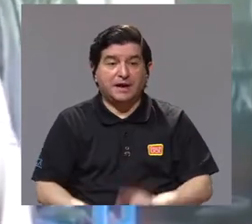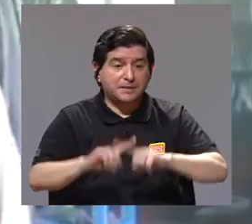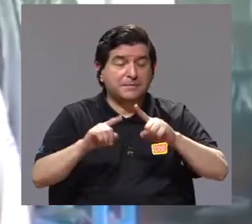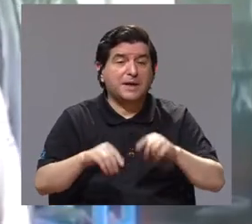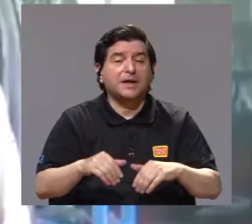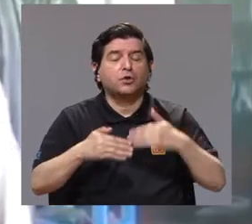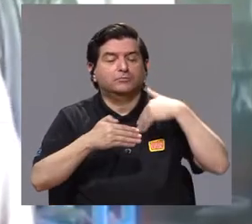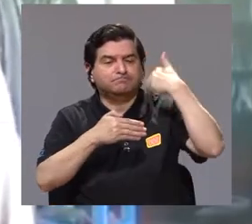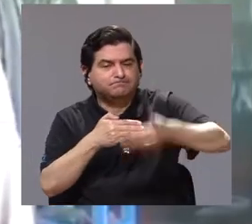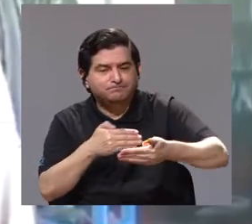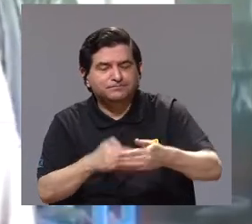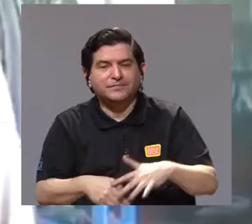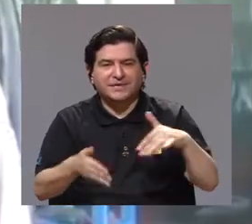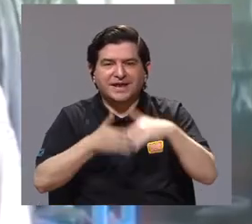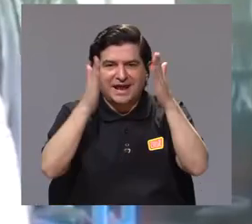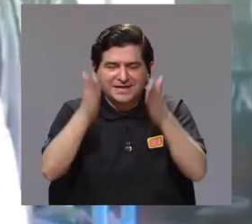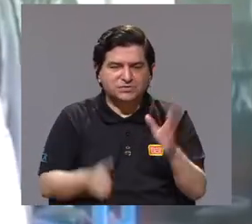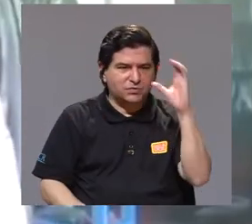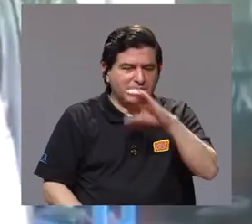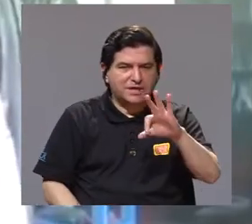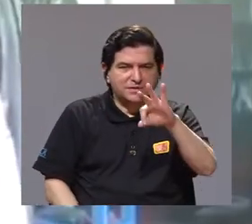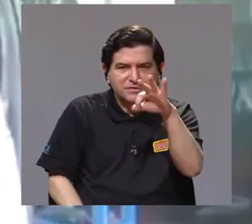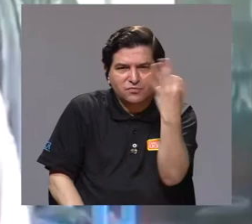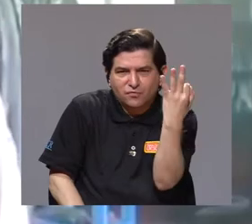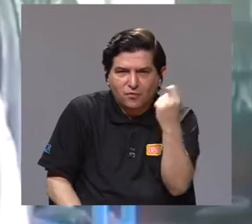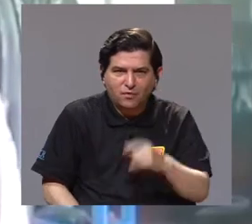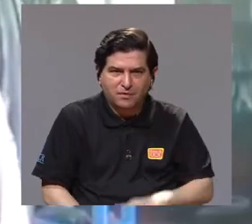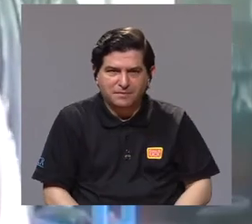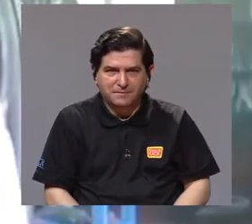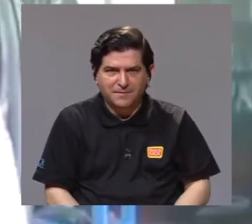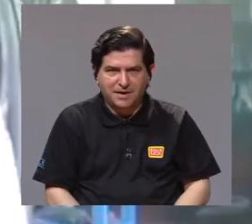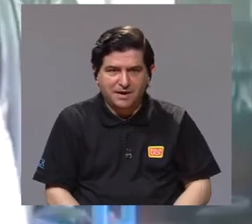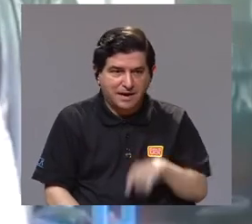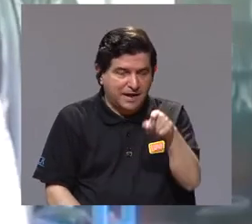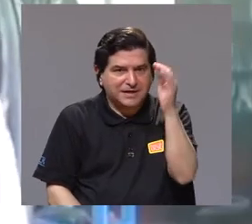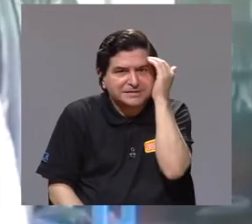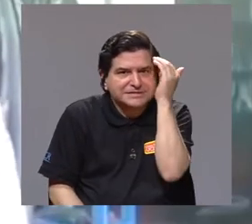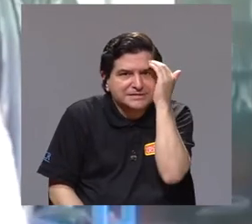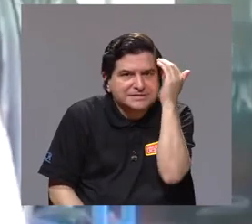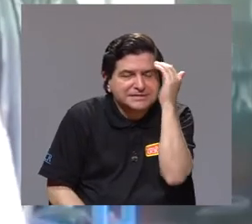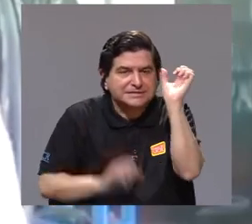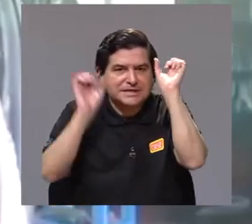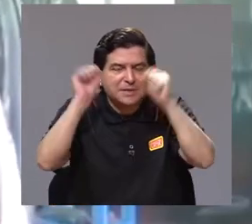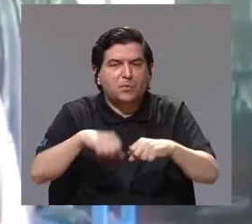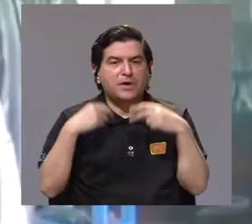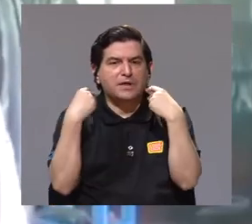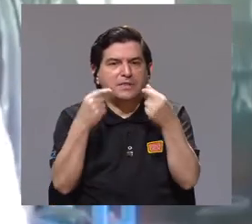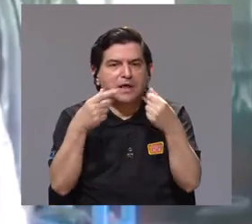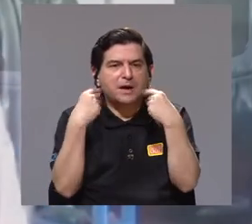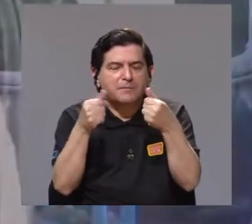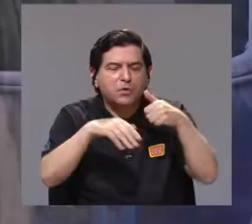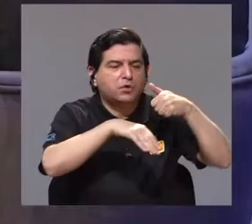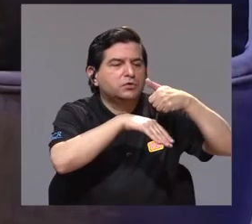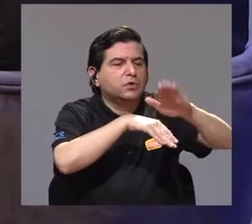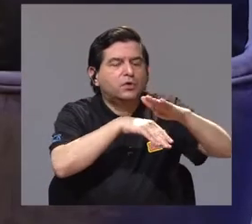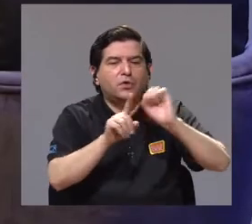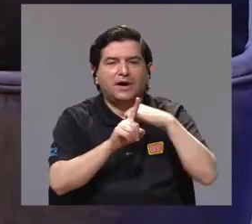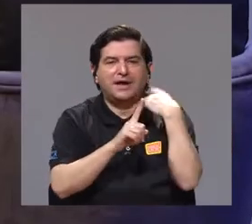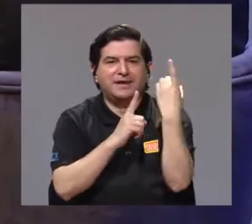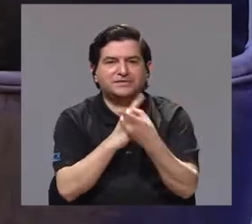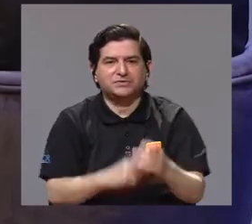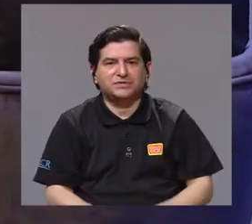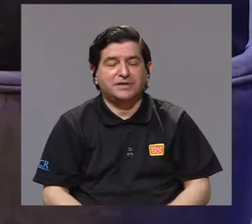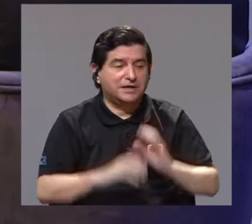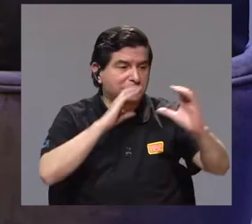Pero tenemos que dar un paso más allá y ese estudiante debería buscar la forma de que ese conocimiento llegue cuanto antes a la